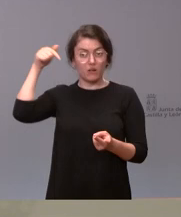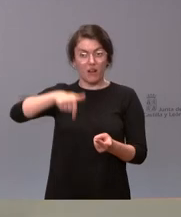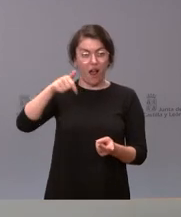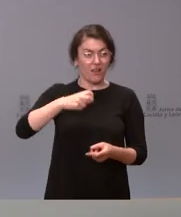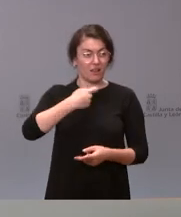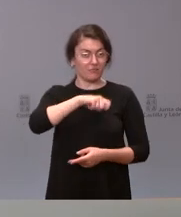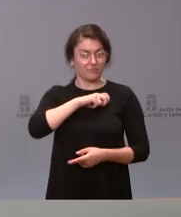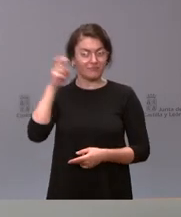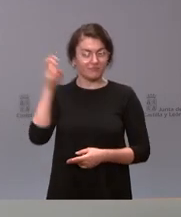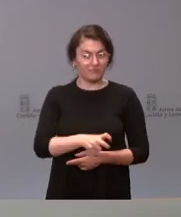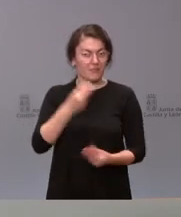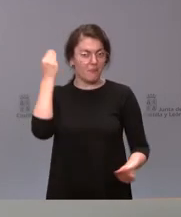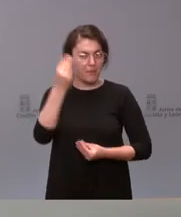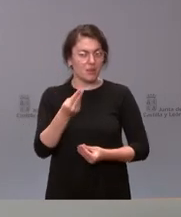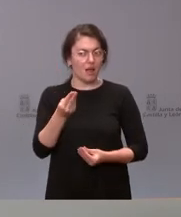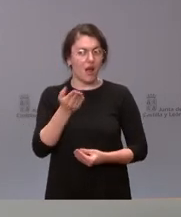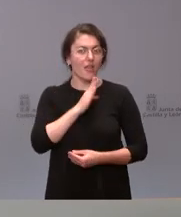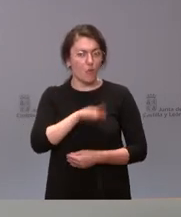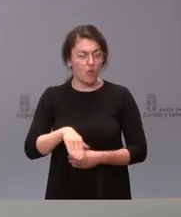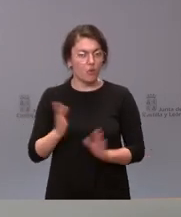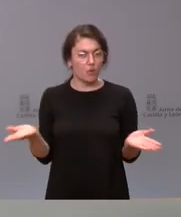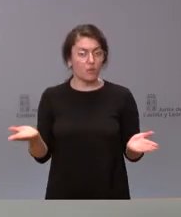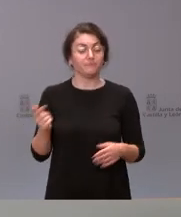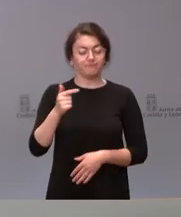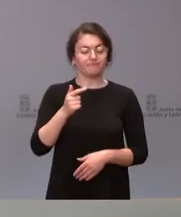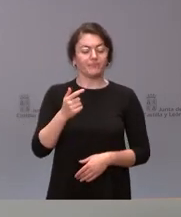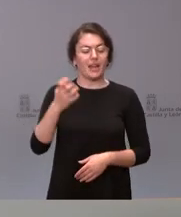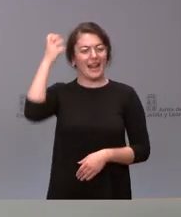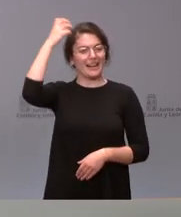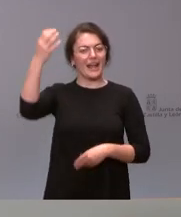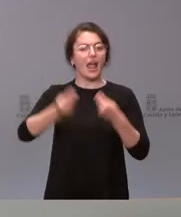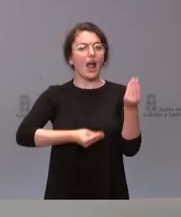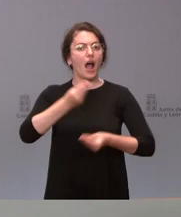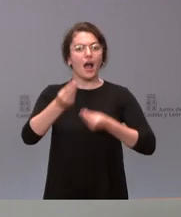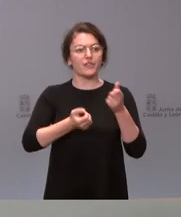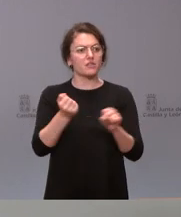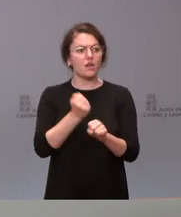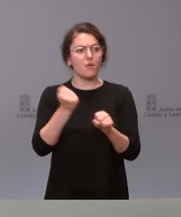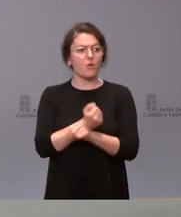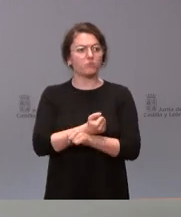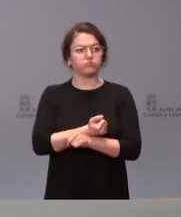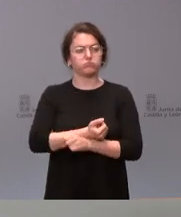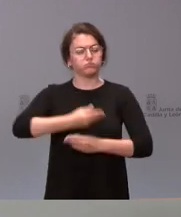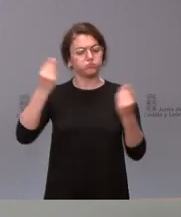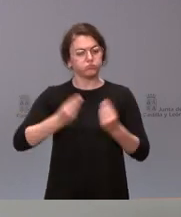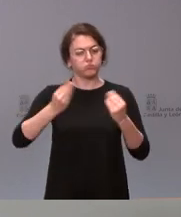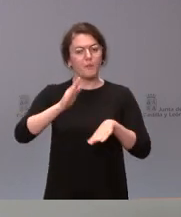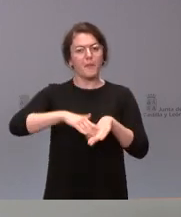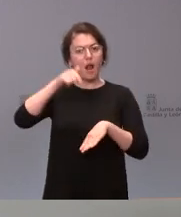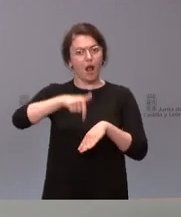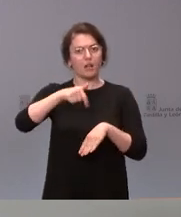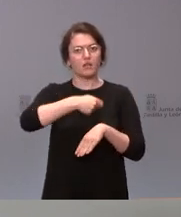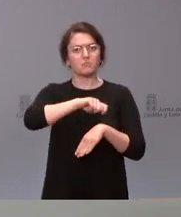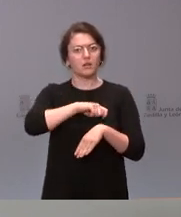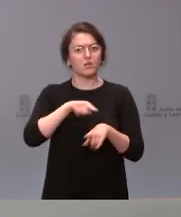Pues el rey ha hecho, como le digo, una extraordinaria labor por este país. El rey, como cualquier ciudadano, tiene derecho a circular